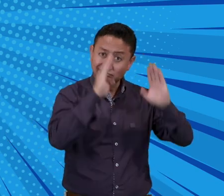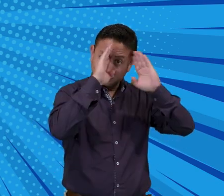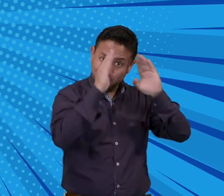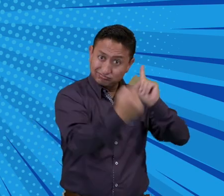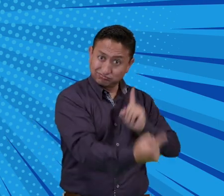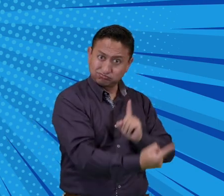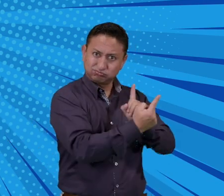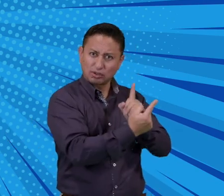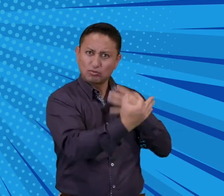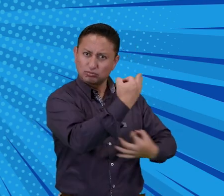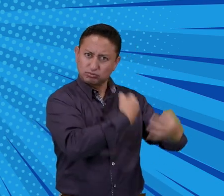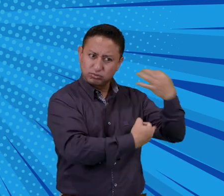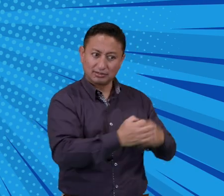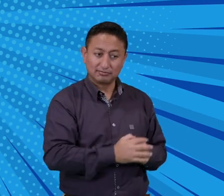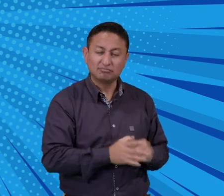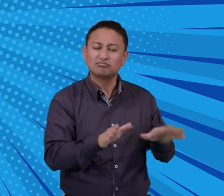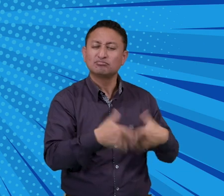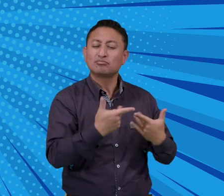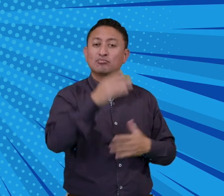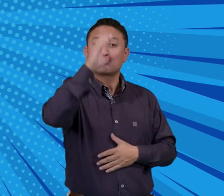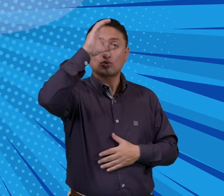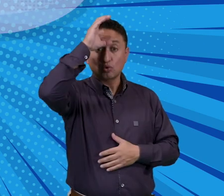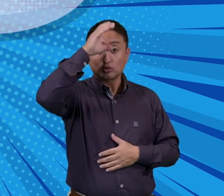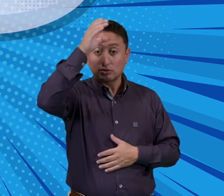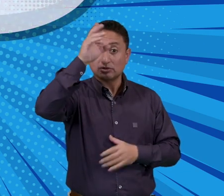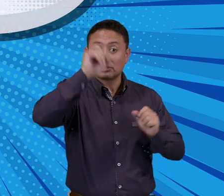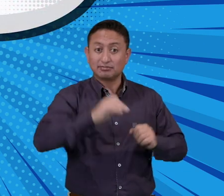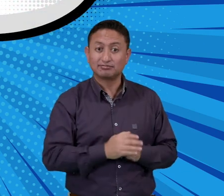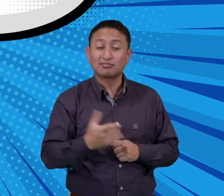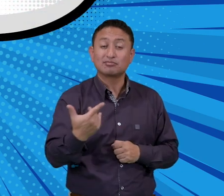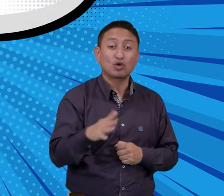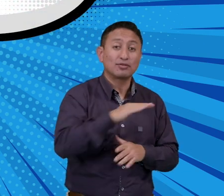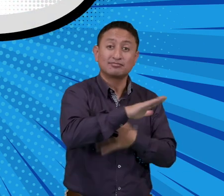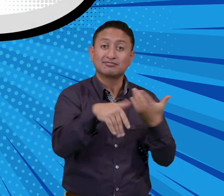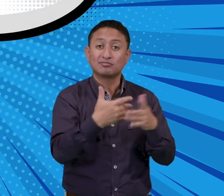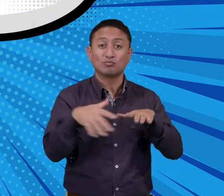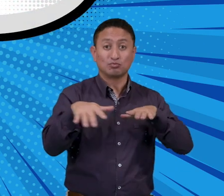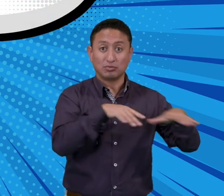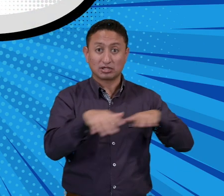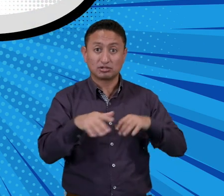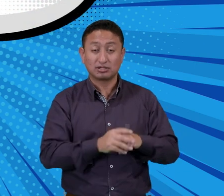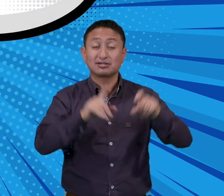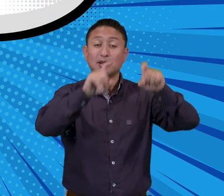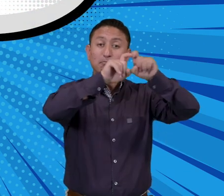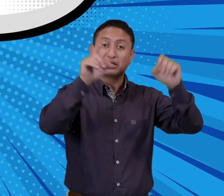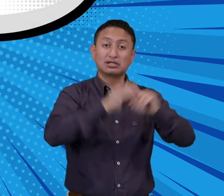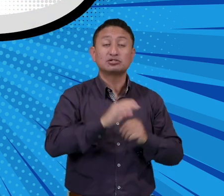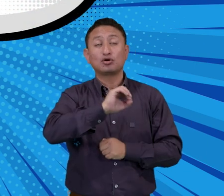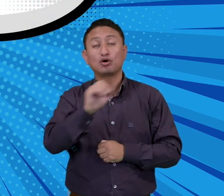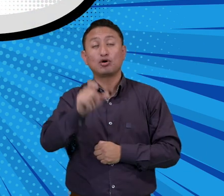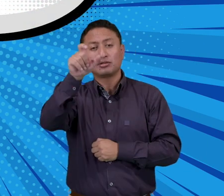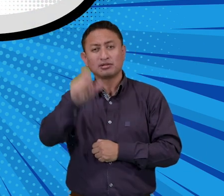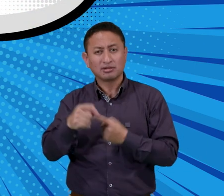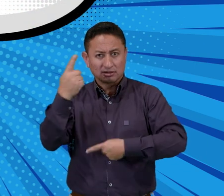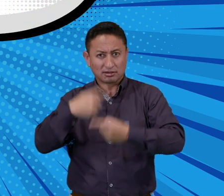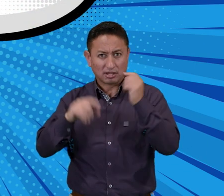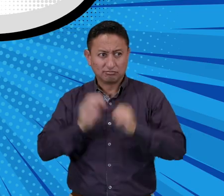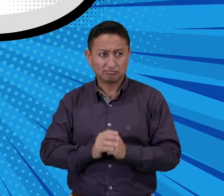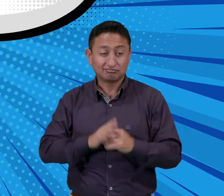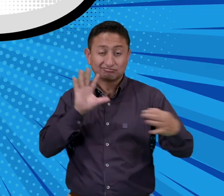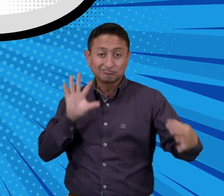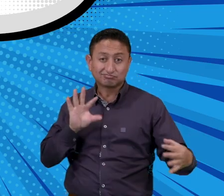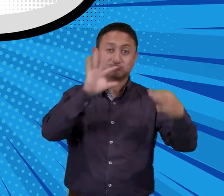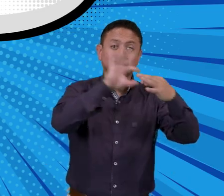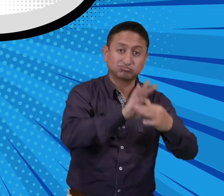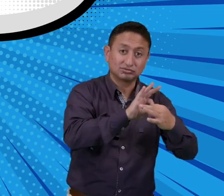cliente y me explicó que este concepto se refiere a todas las acciones que realizan las empresas o emprendimientos para